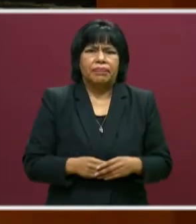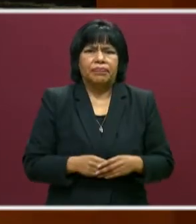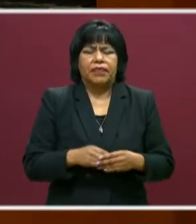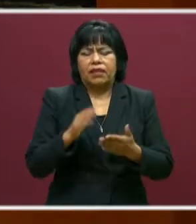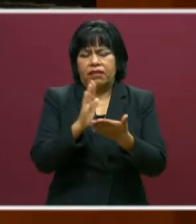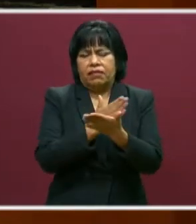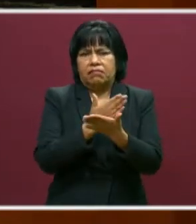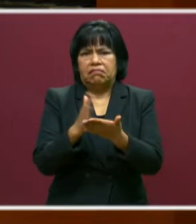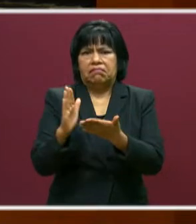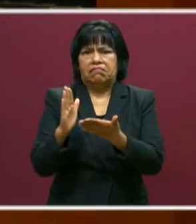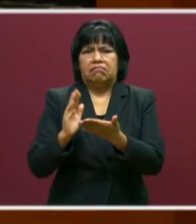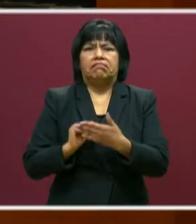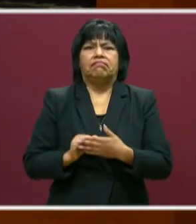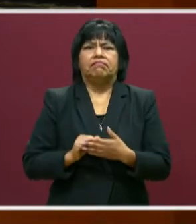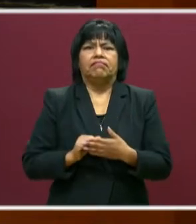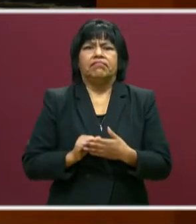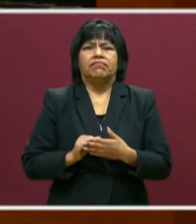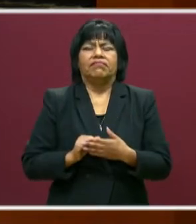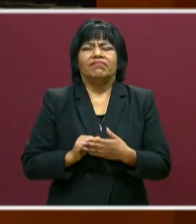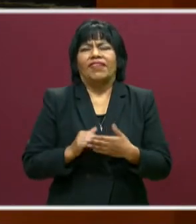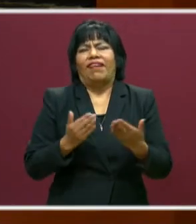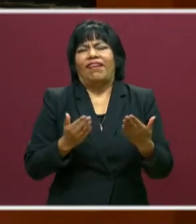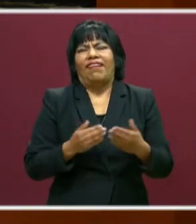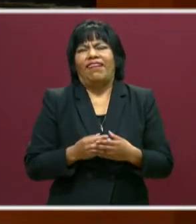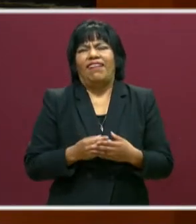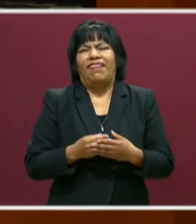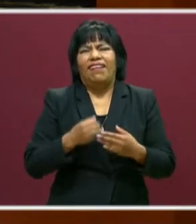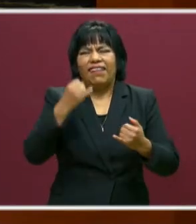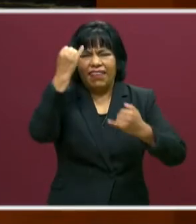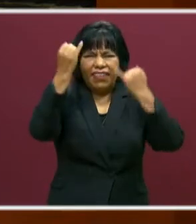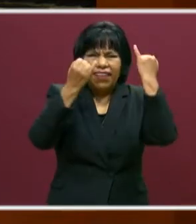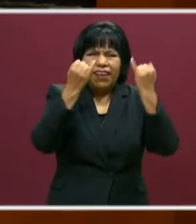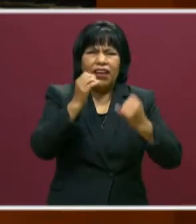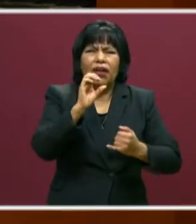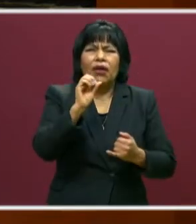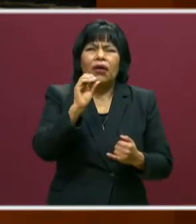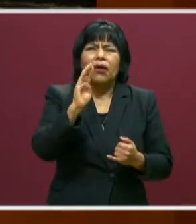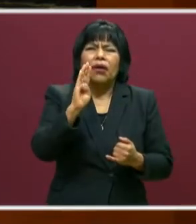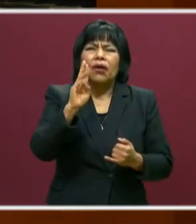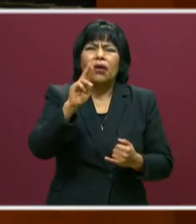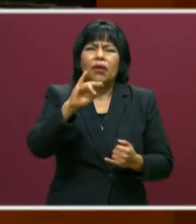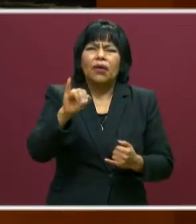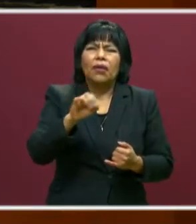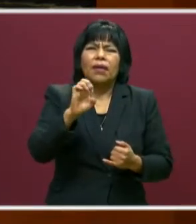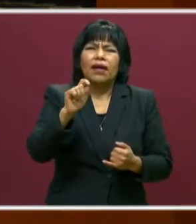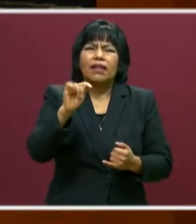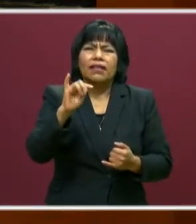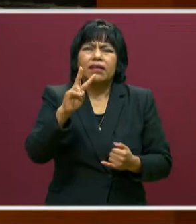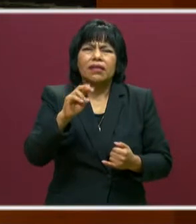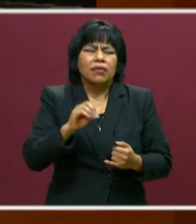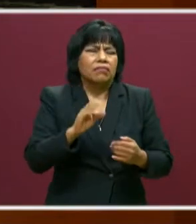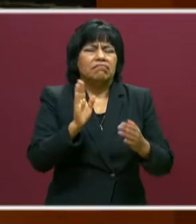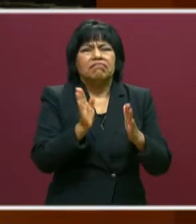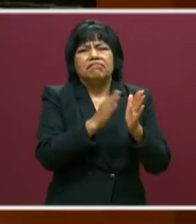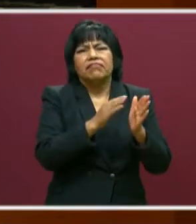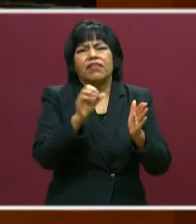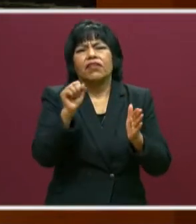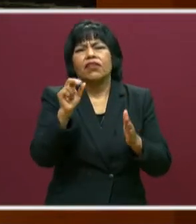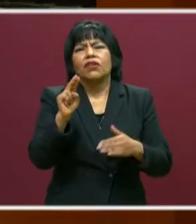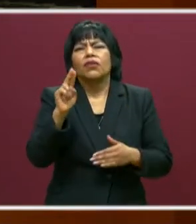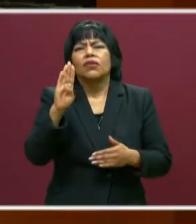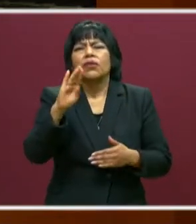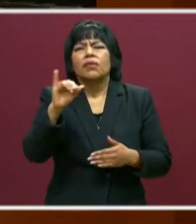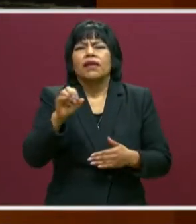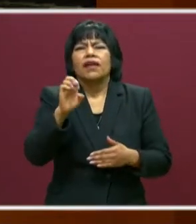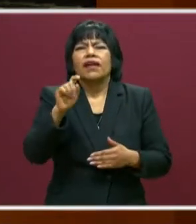separamos objetivo de subjetivo. Pues es que eso está totalmente integrado. Luego